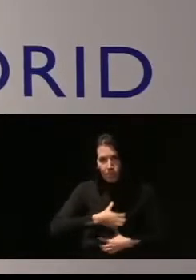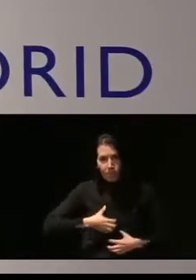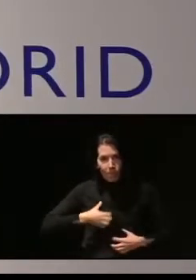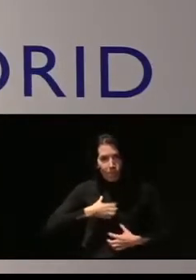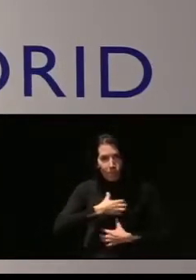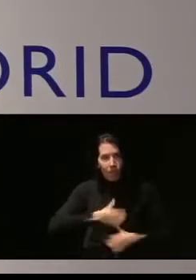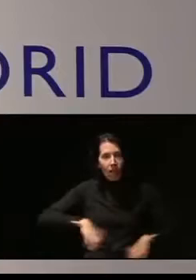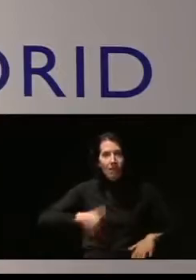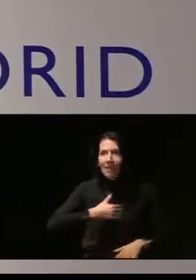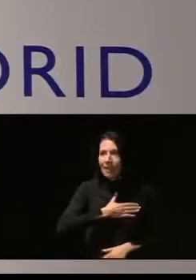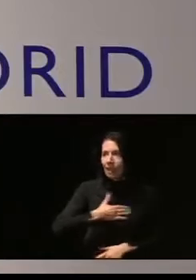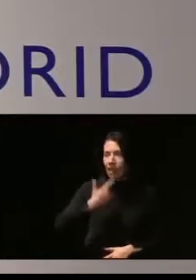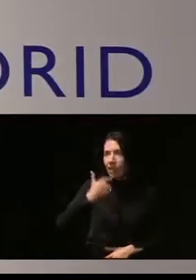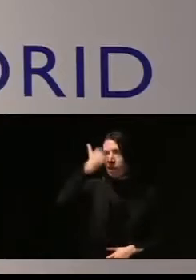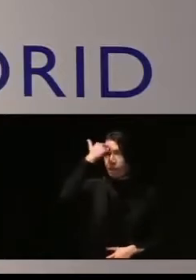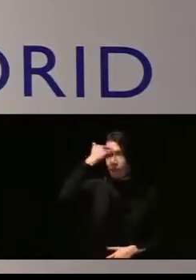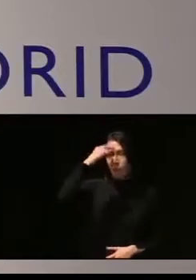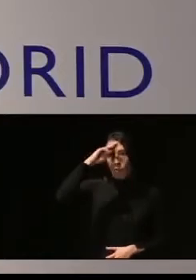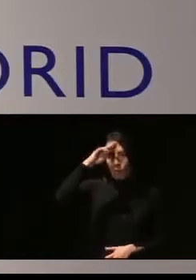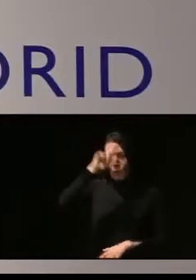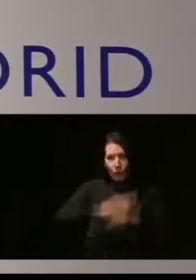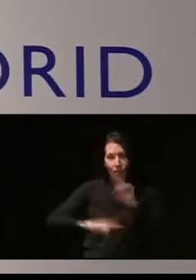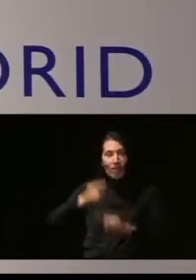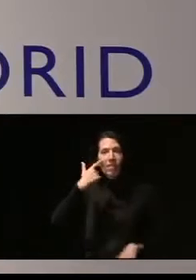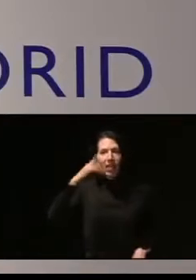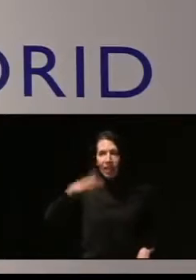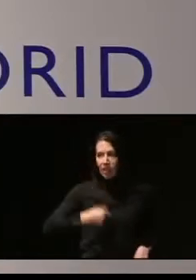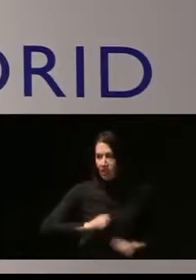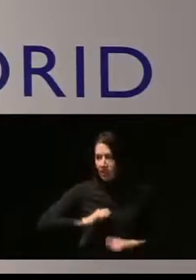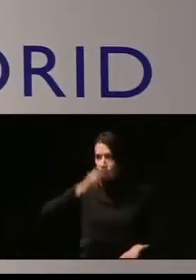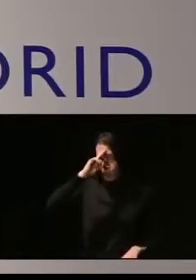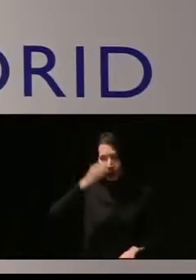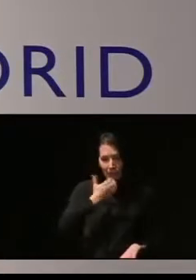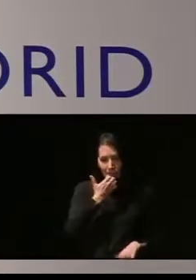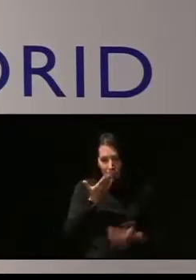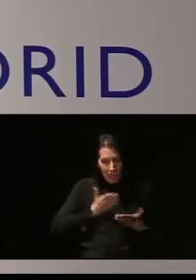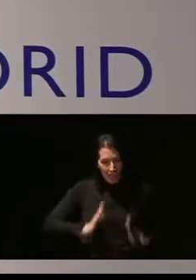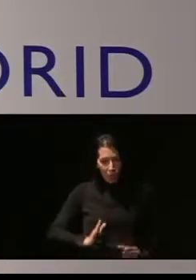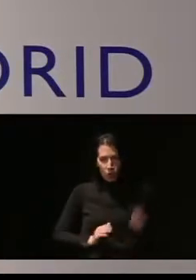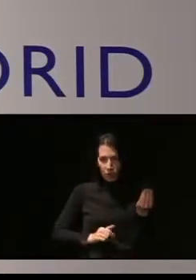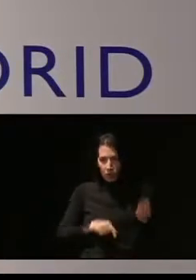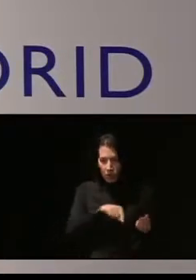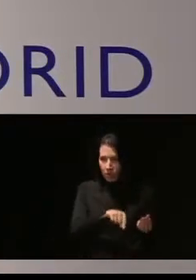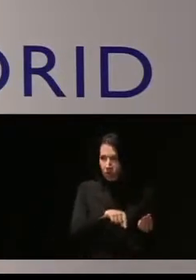en forma de preocupación porque, fíjense, le preocupa a uno si el niño, en este caso,